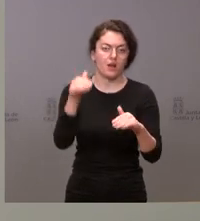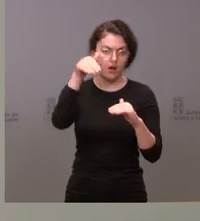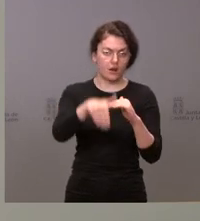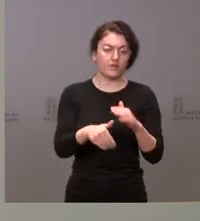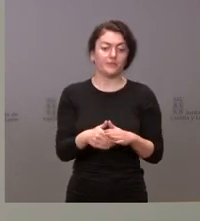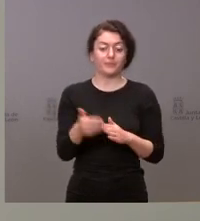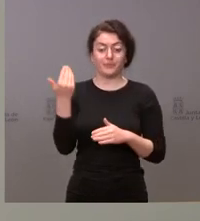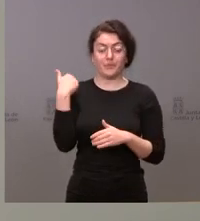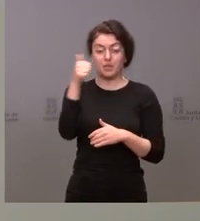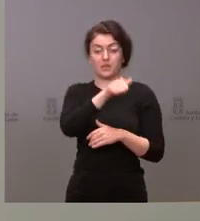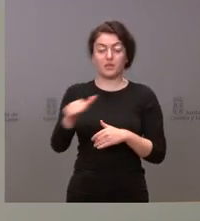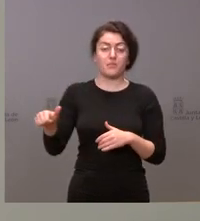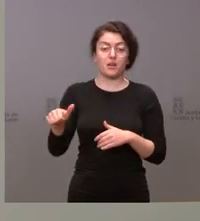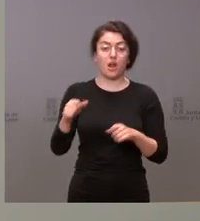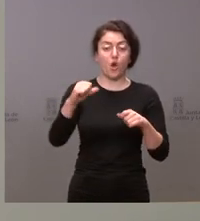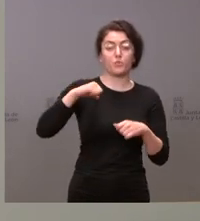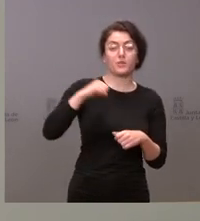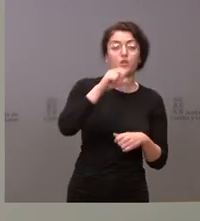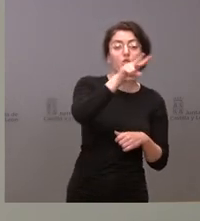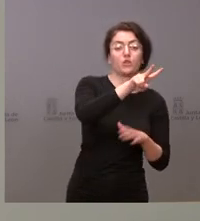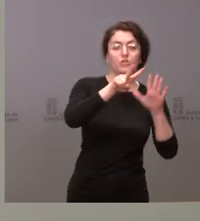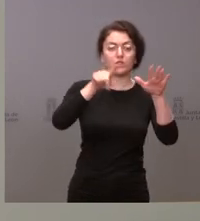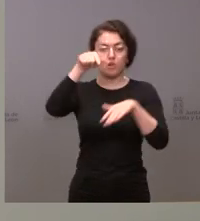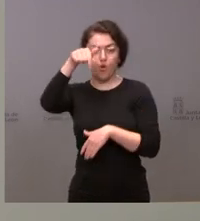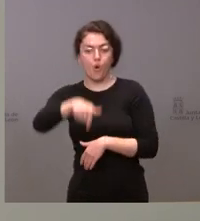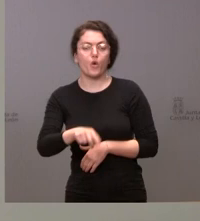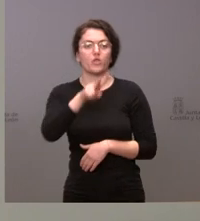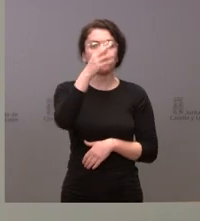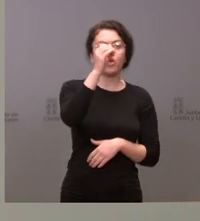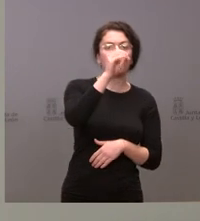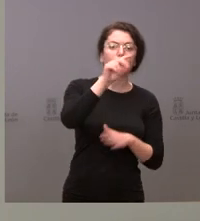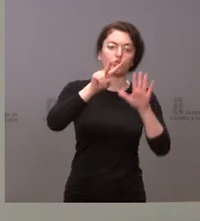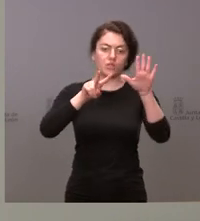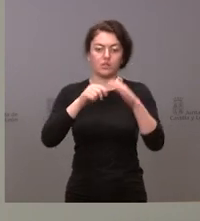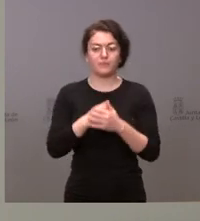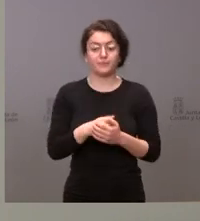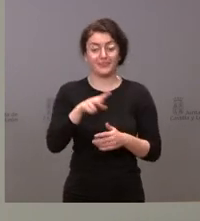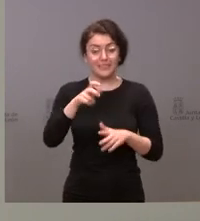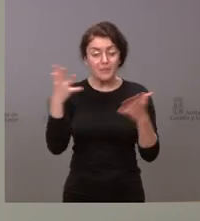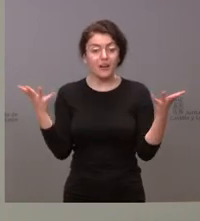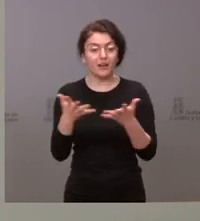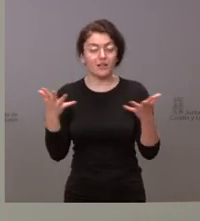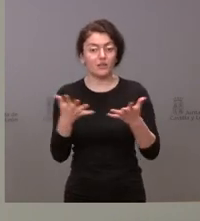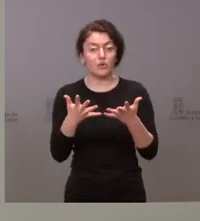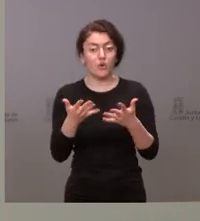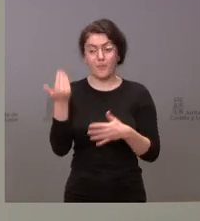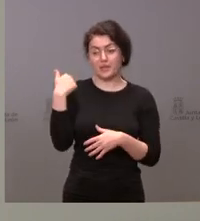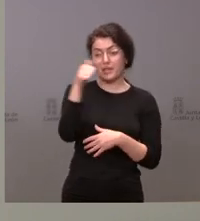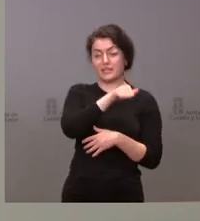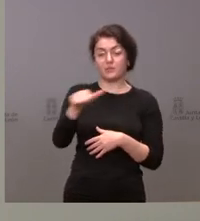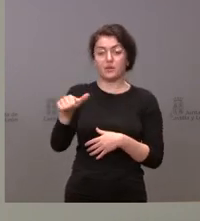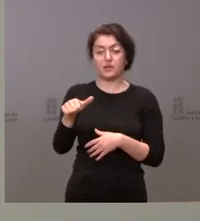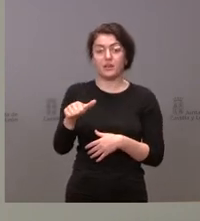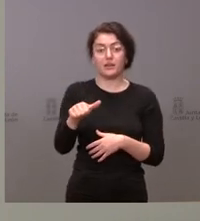en planta 271 pacientes, hoy son 207. En unidades de críticos, de 38 la semana pasada a